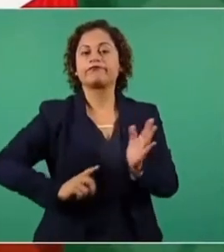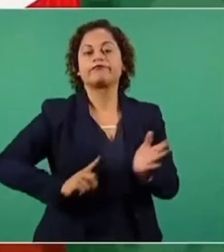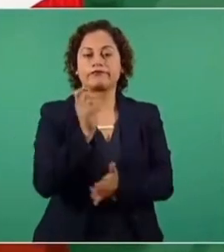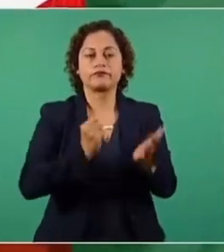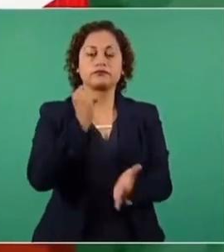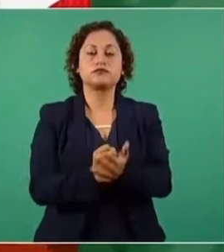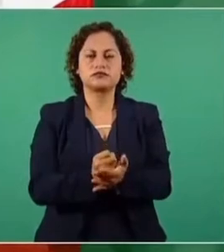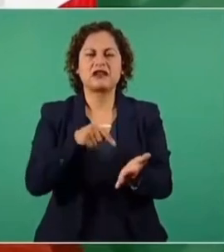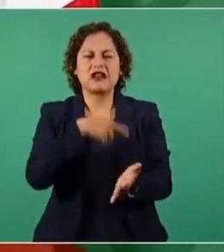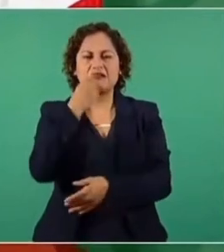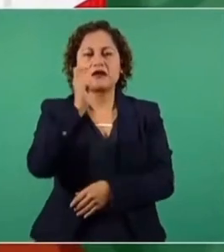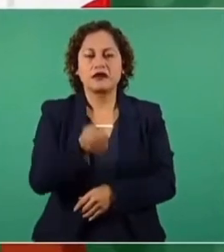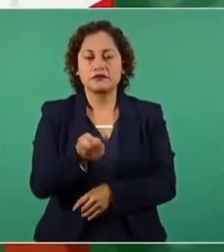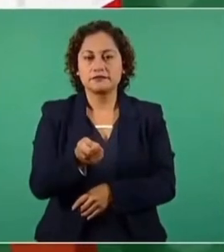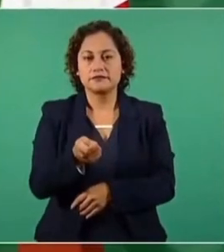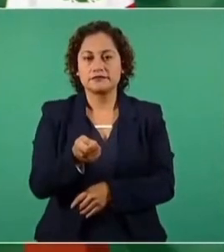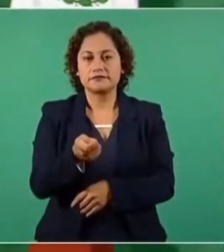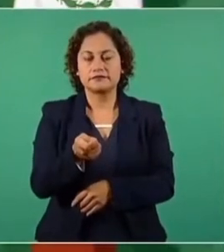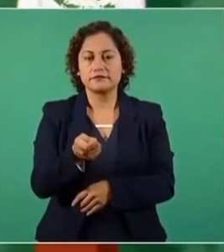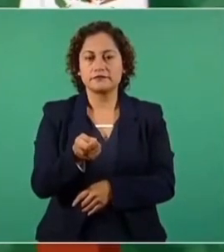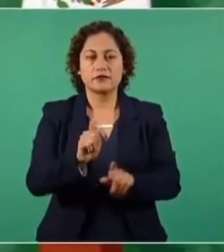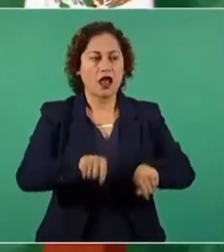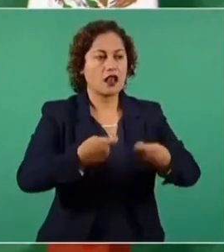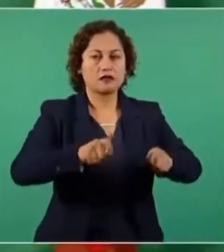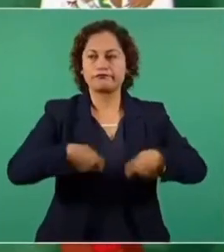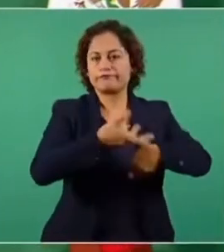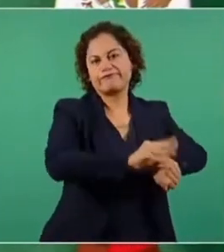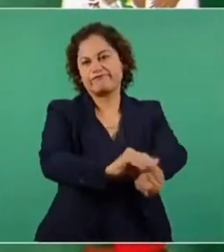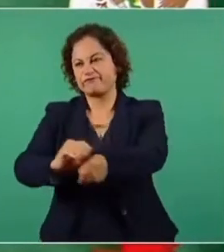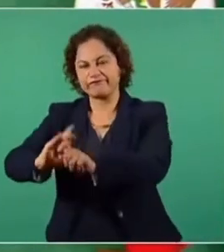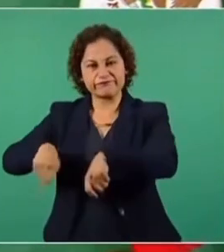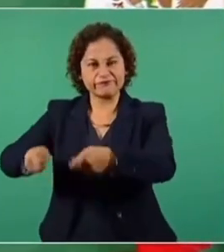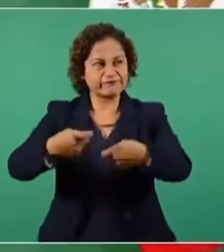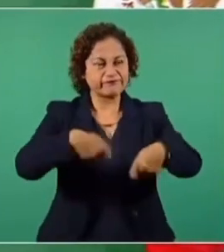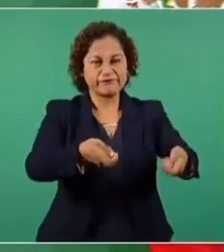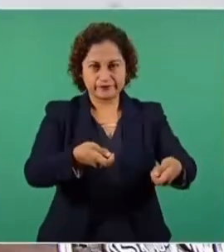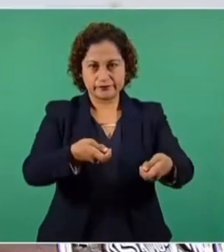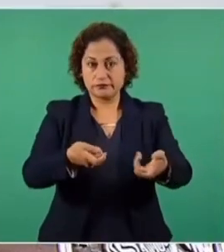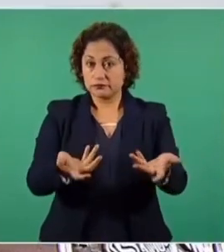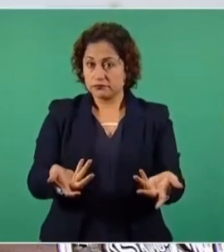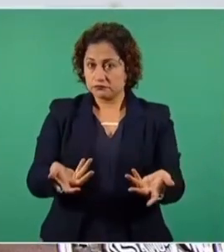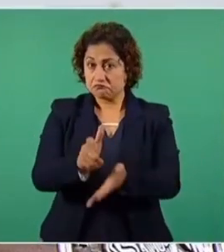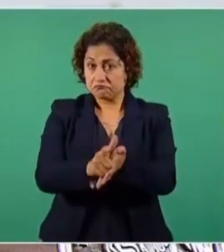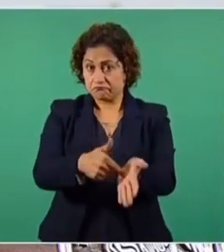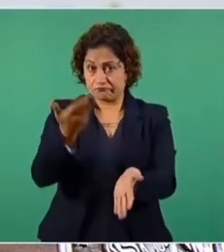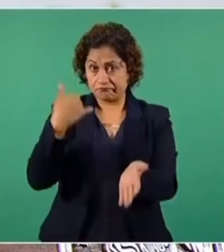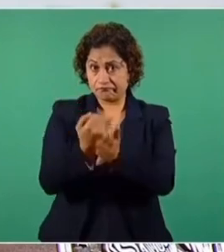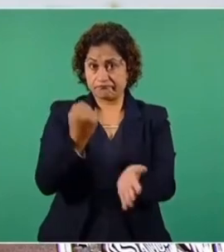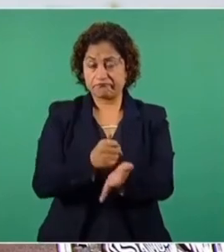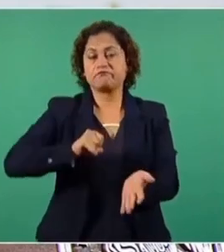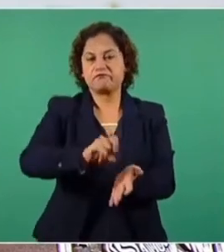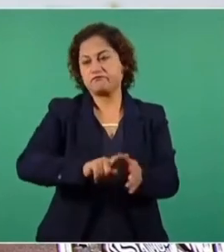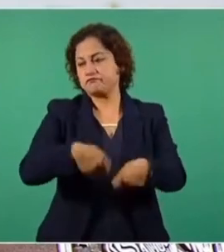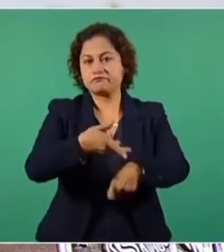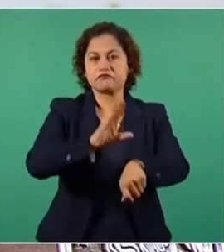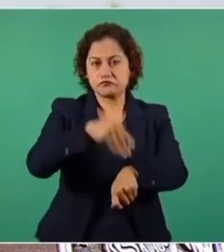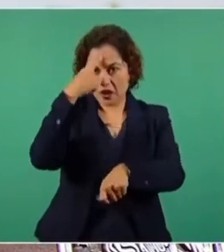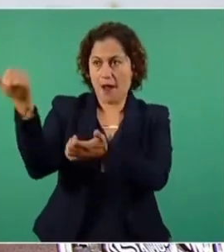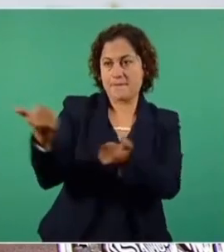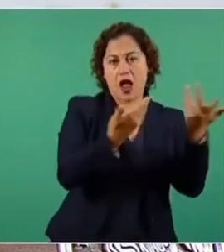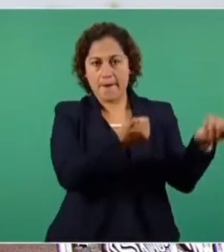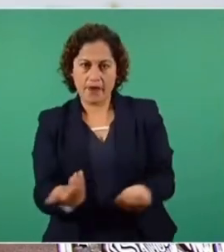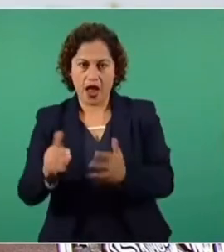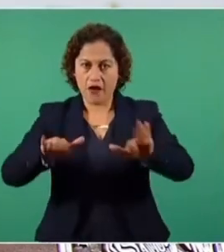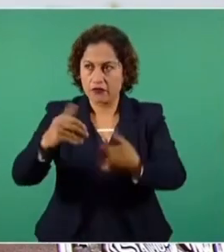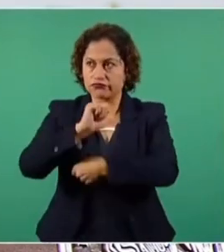concesiones a diestra y siniestra, permisos de importación para la instalación